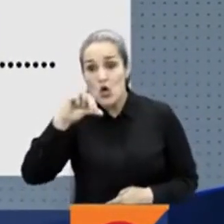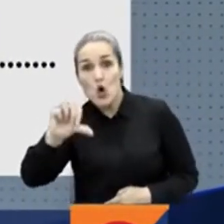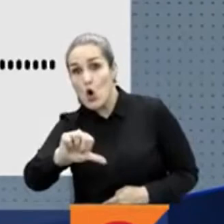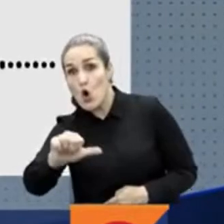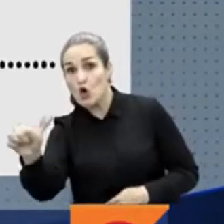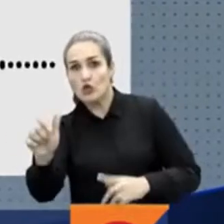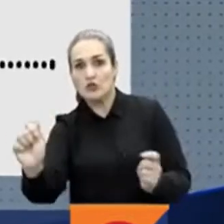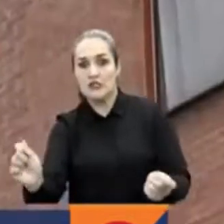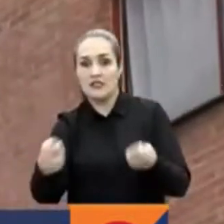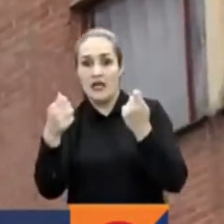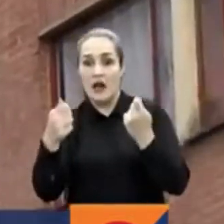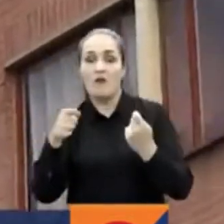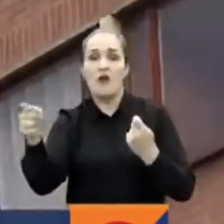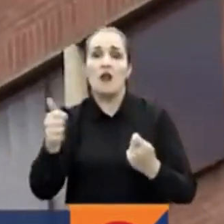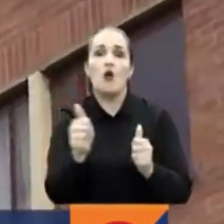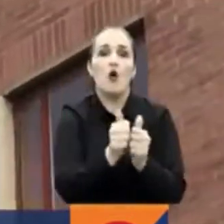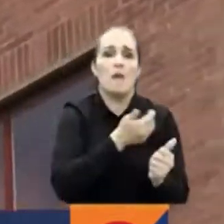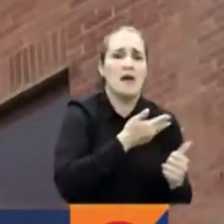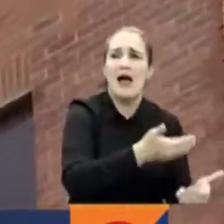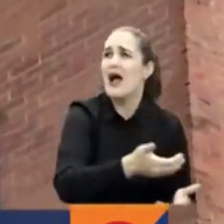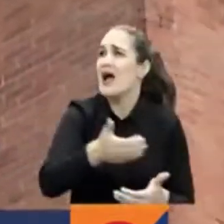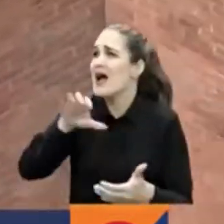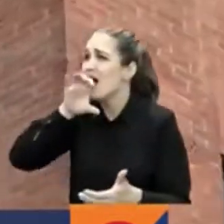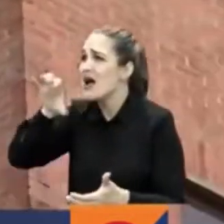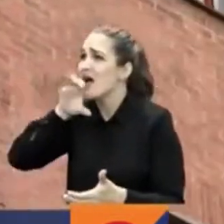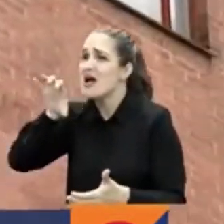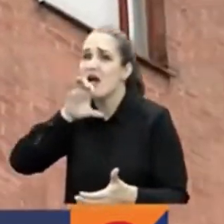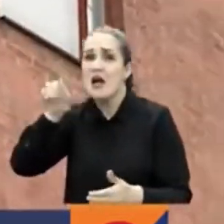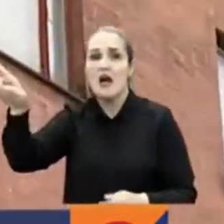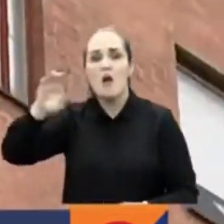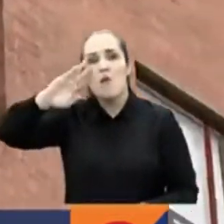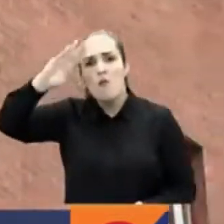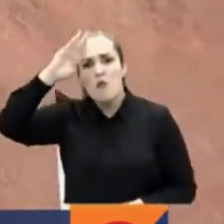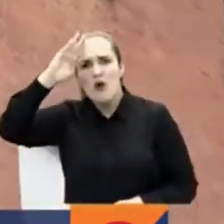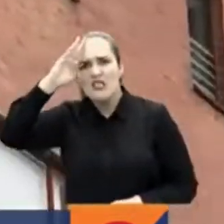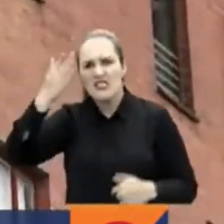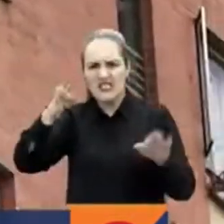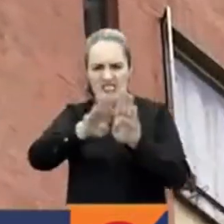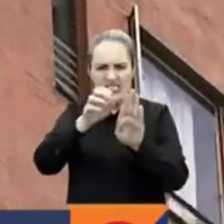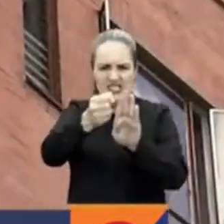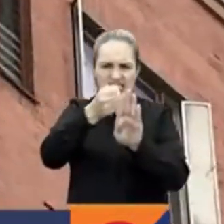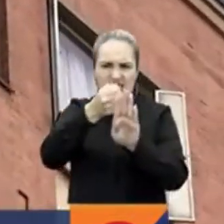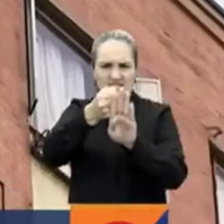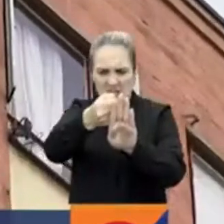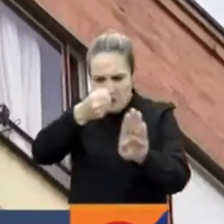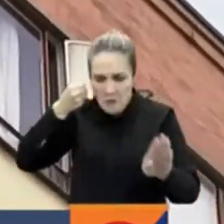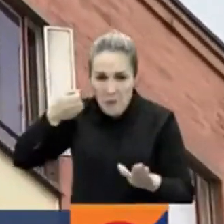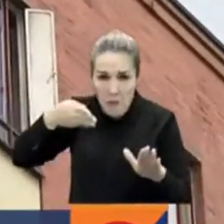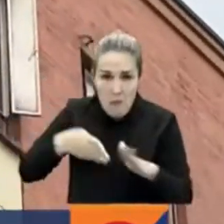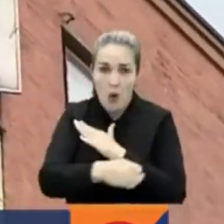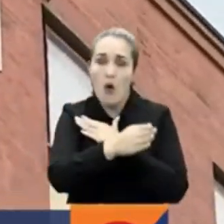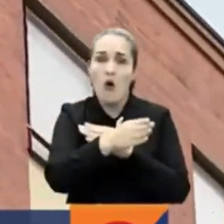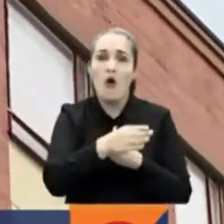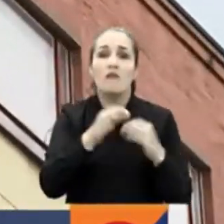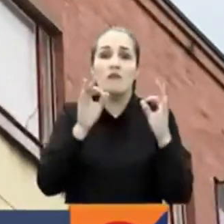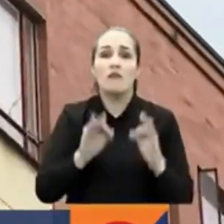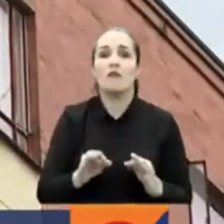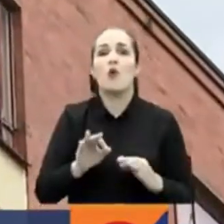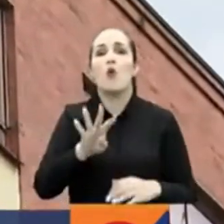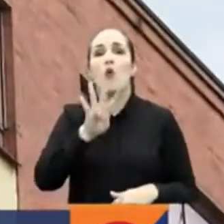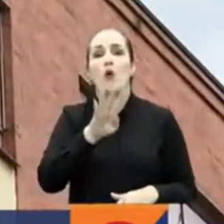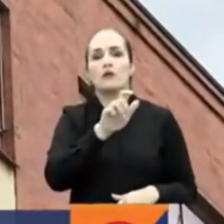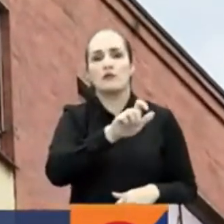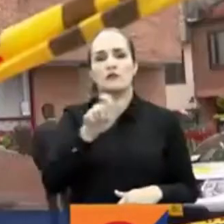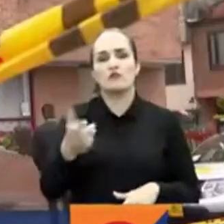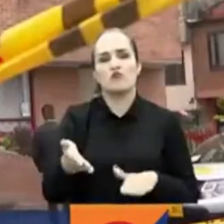gritábamos en la mitad. Pese al pronto llamado de la policía, que tuvo que forcejear para lograr ingresar al apartamento, fueron en total cuatro las personas